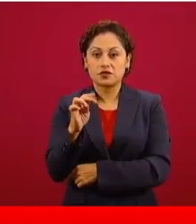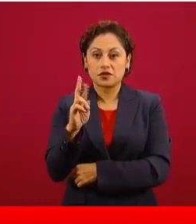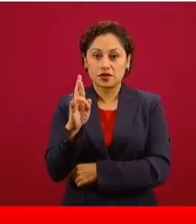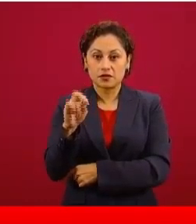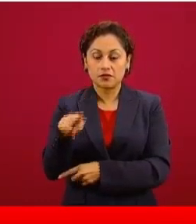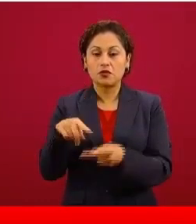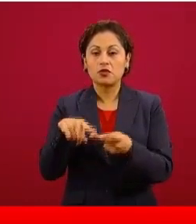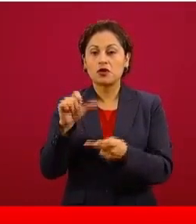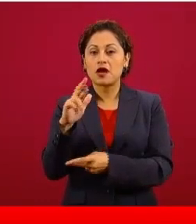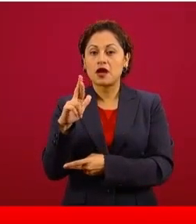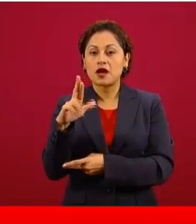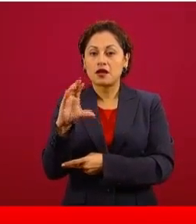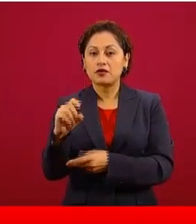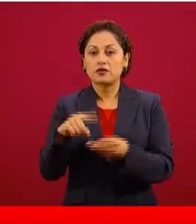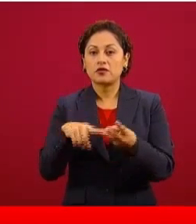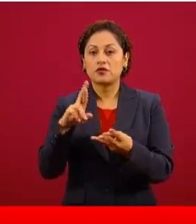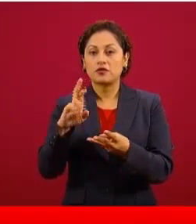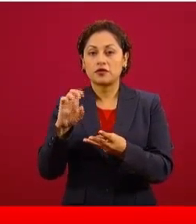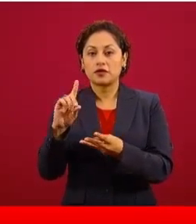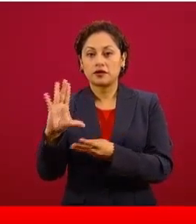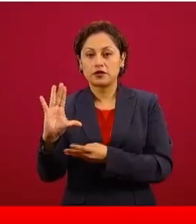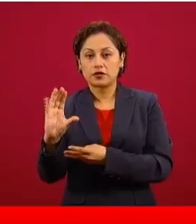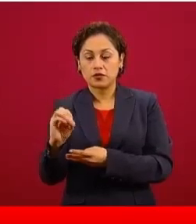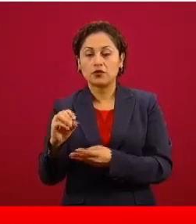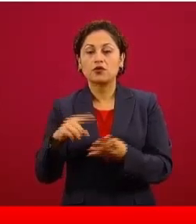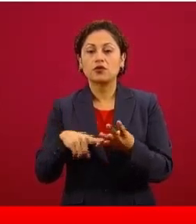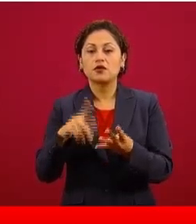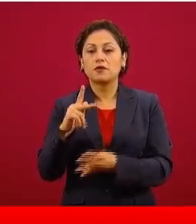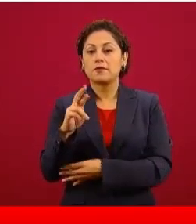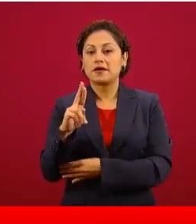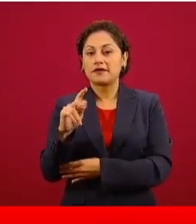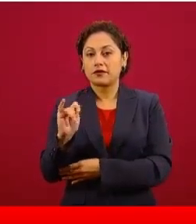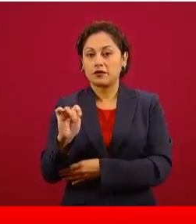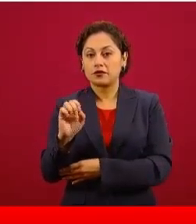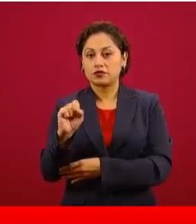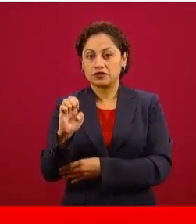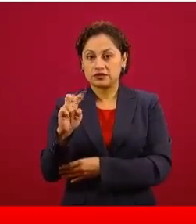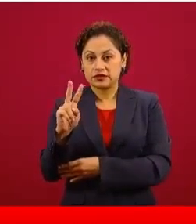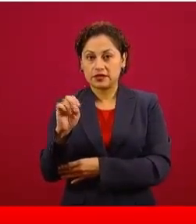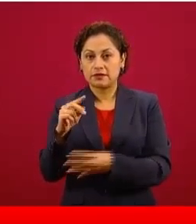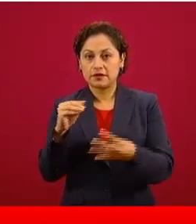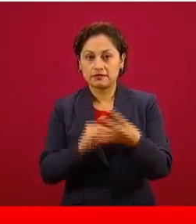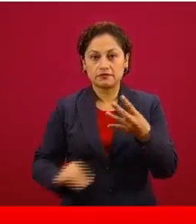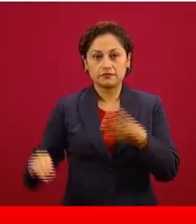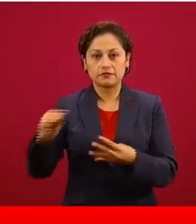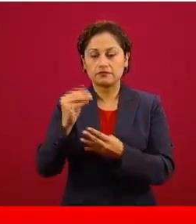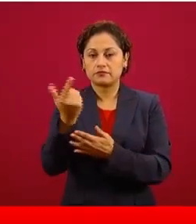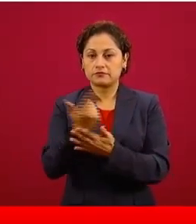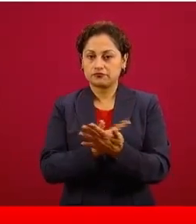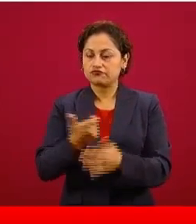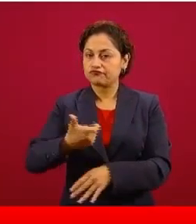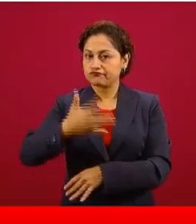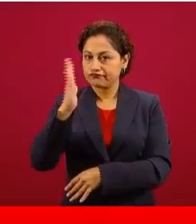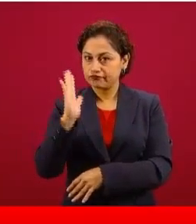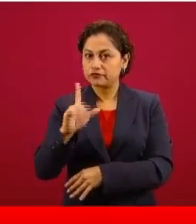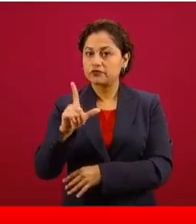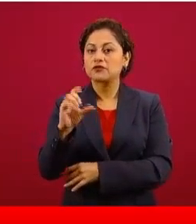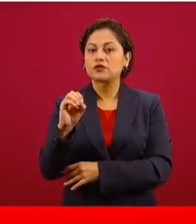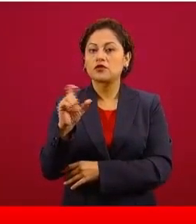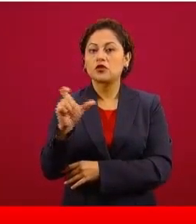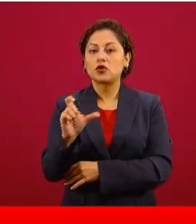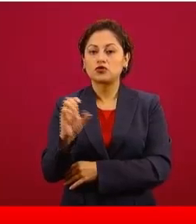Arco y Redco, Petro Seven subió al cuarto lugar de los más caros, Oxxo Gas